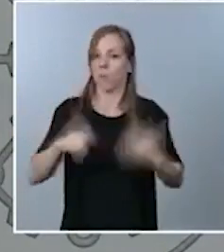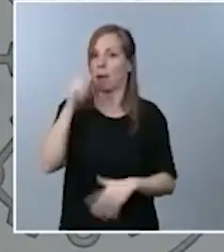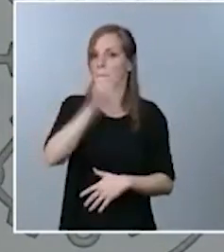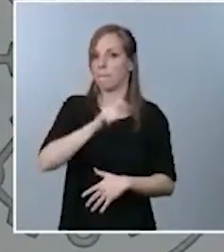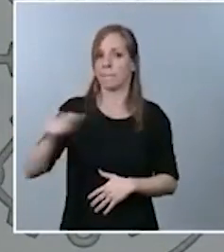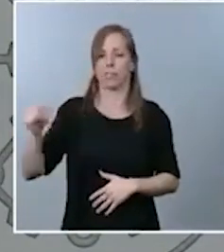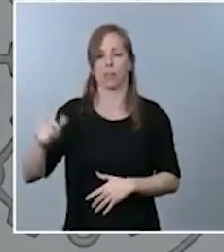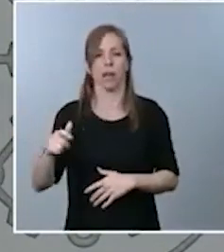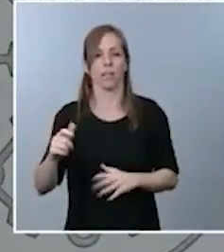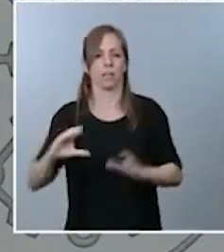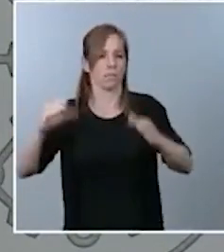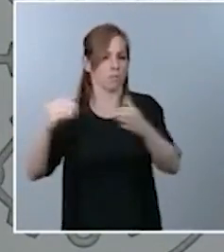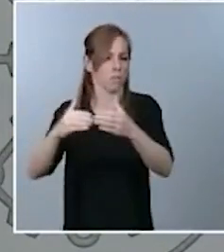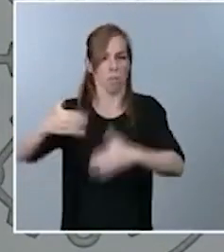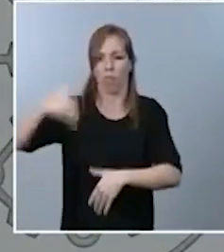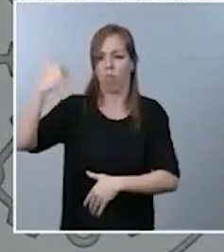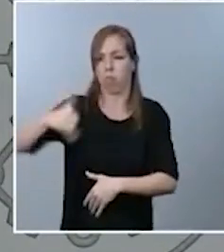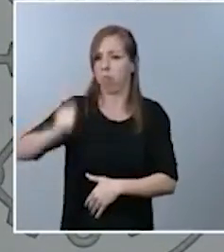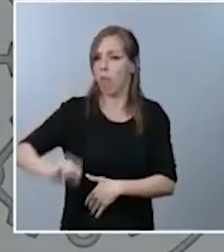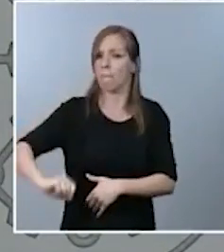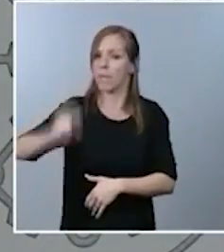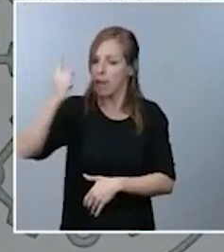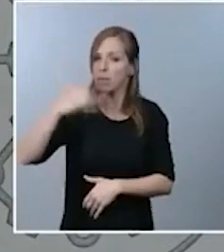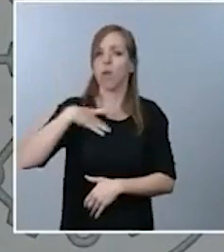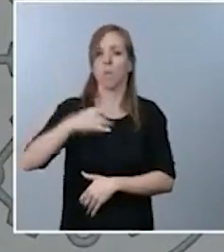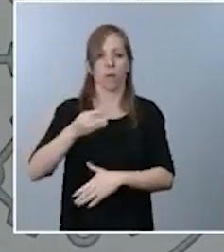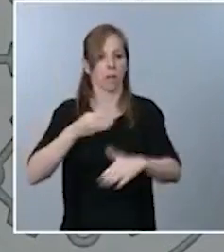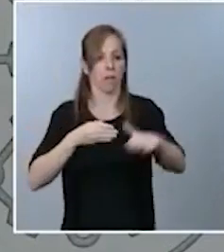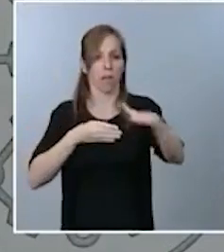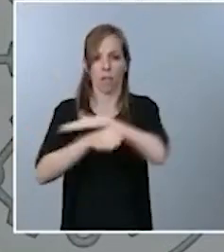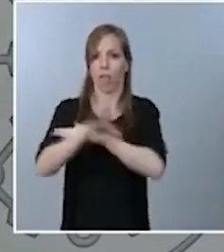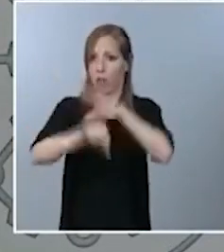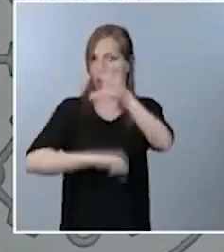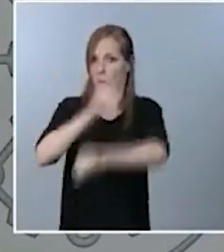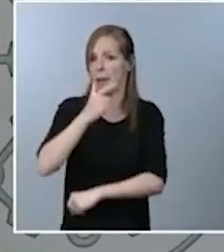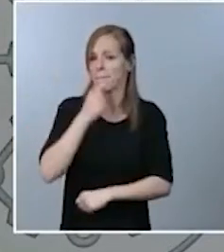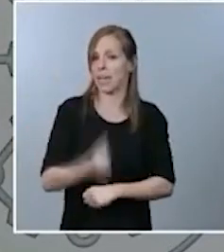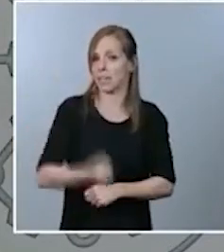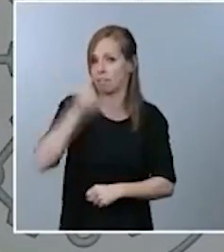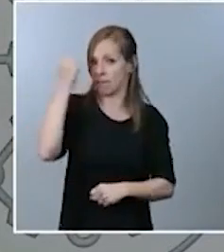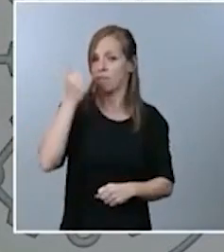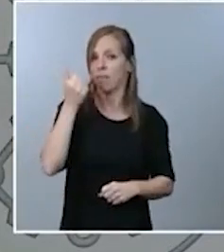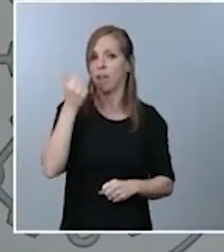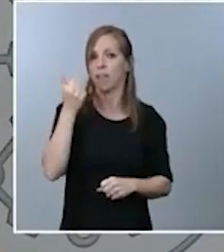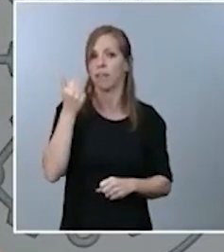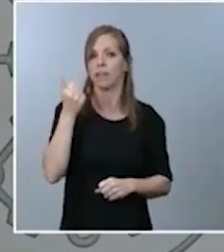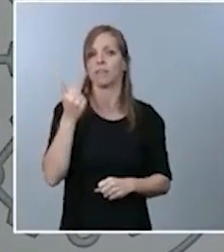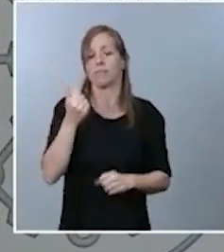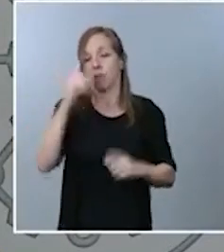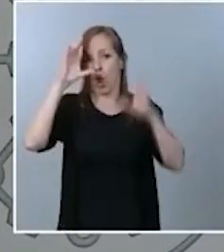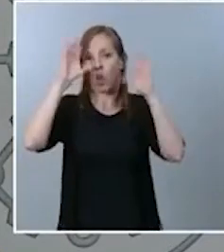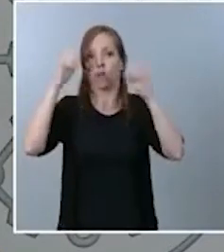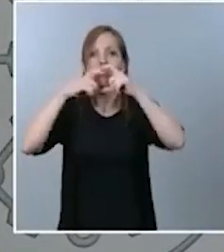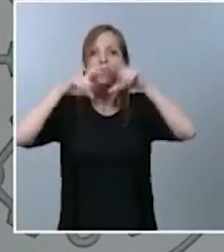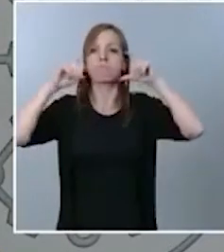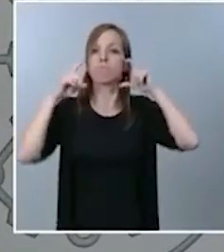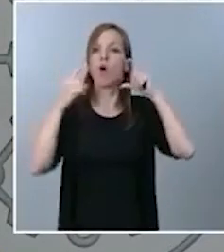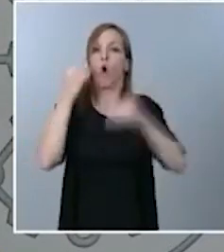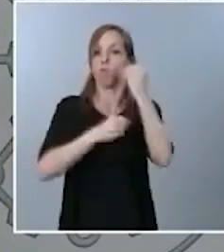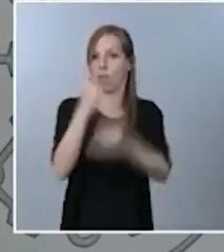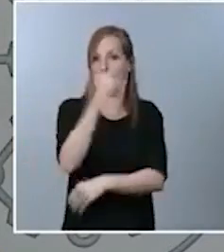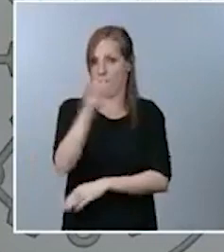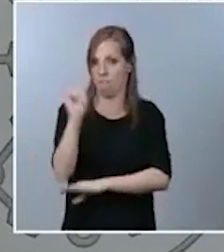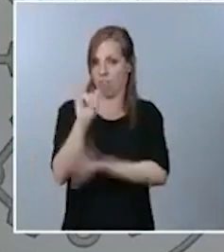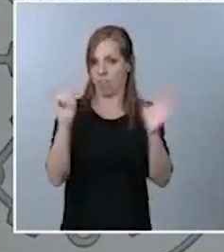puedan tener un mejor y mayor acceso a estas mascarillas. Estamos hablando, evidentemente, de mascarillas de un solo uso, estamos hablando de la